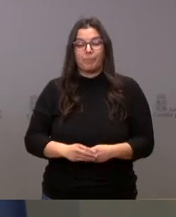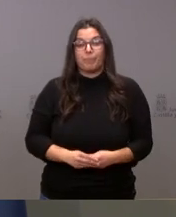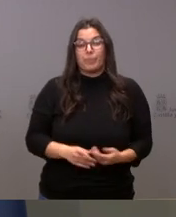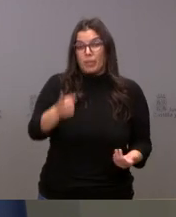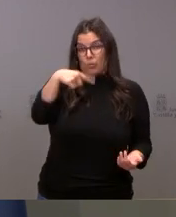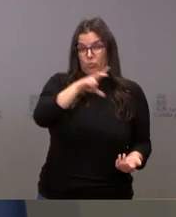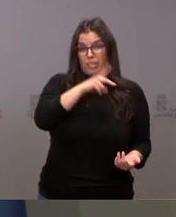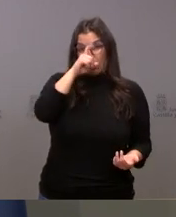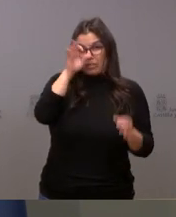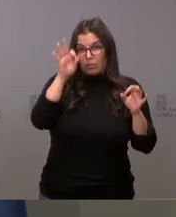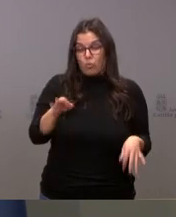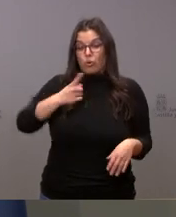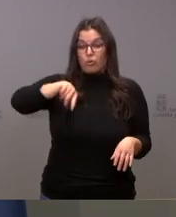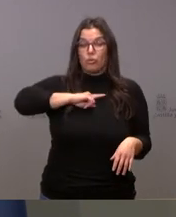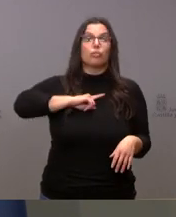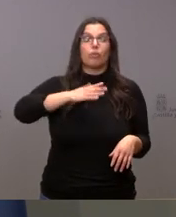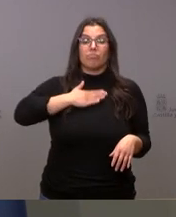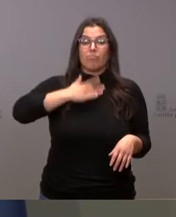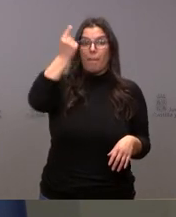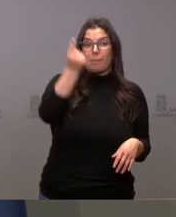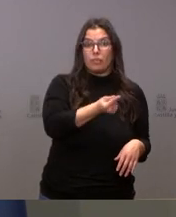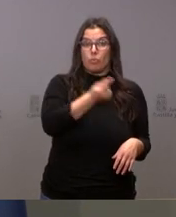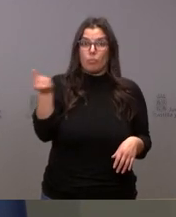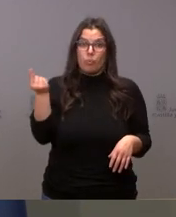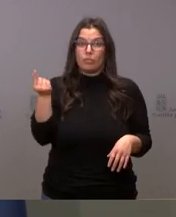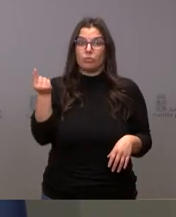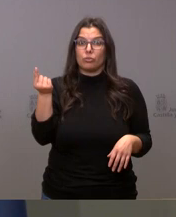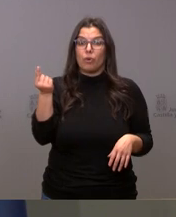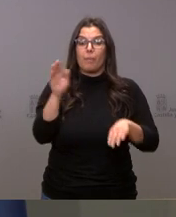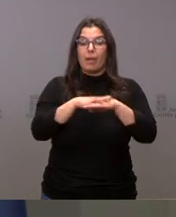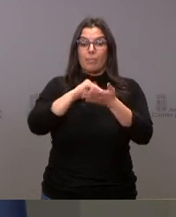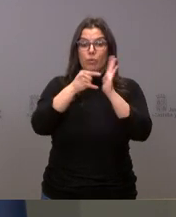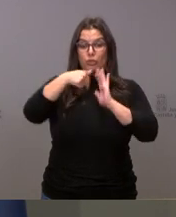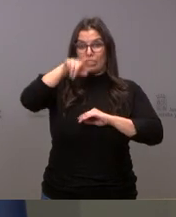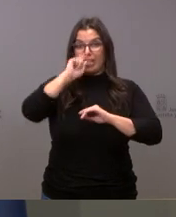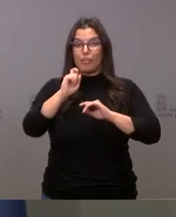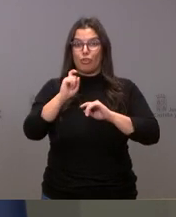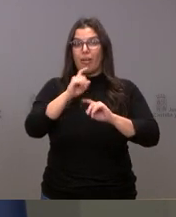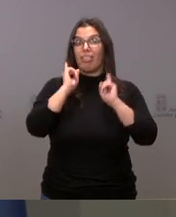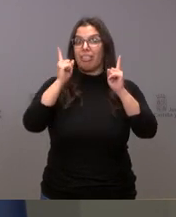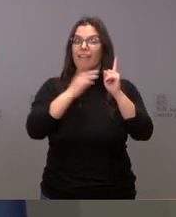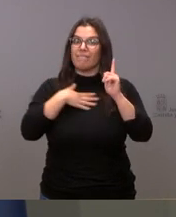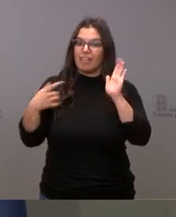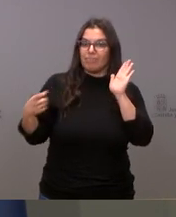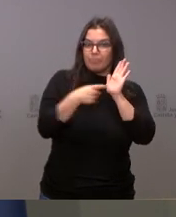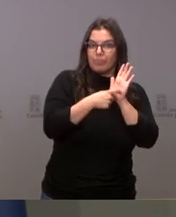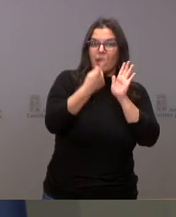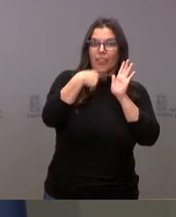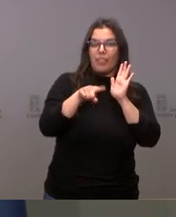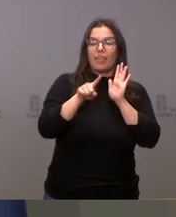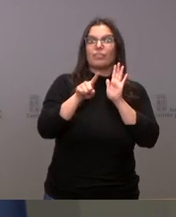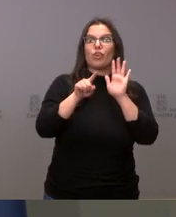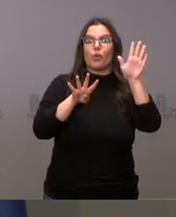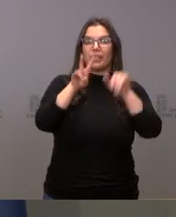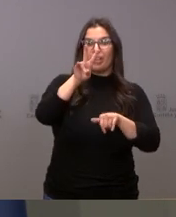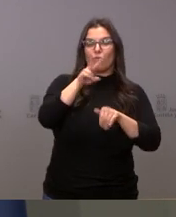recordarán, en el presupuesto de la comunidad en forma de proyecto para este año habíamos incorporado una cifra de 192 millones de